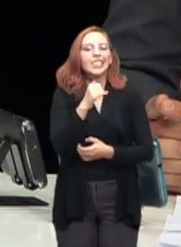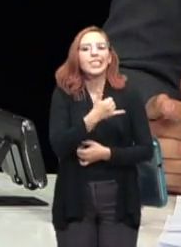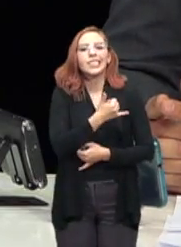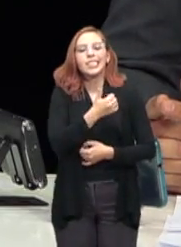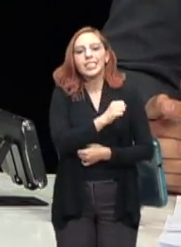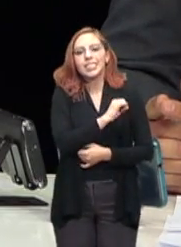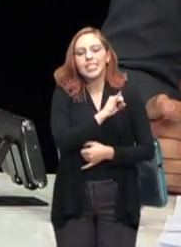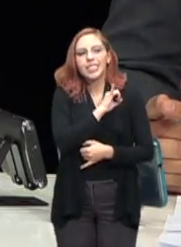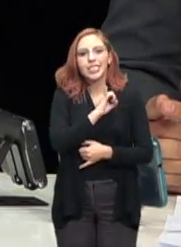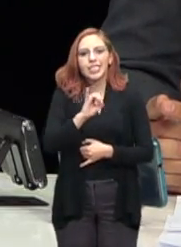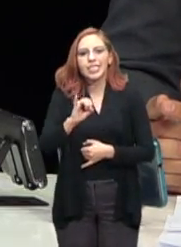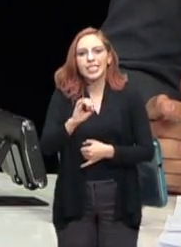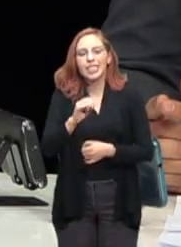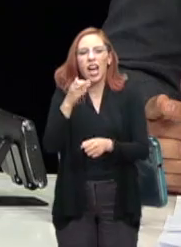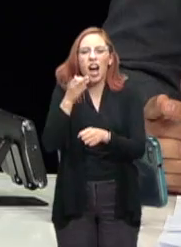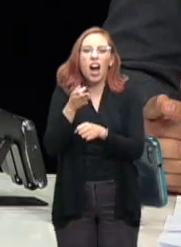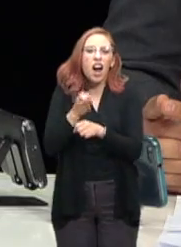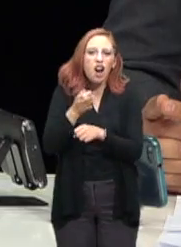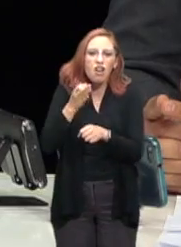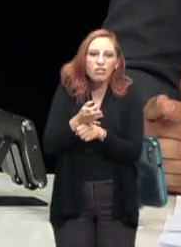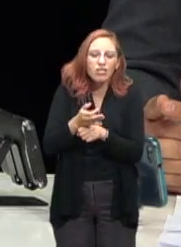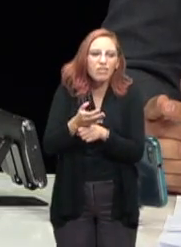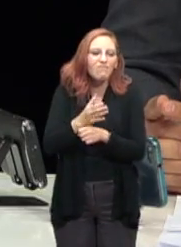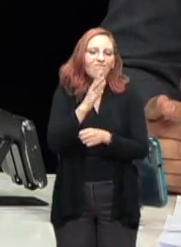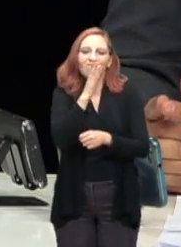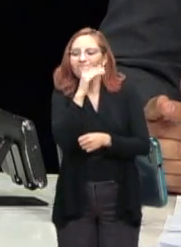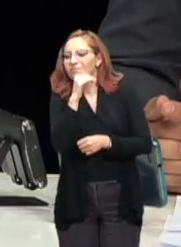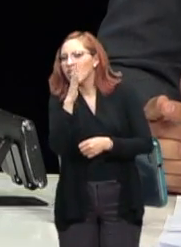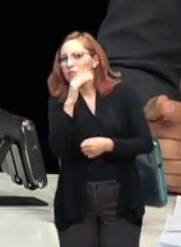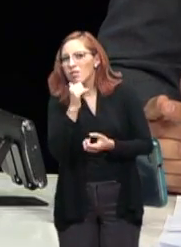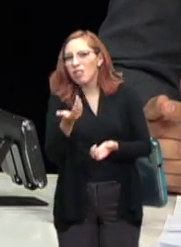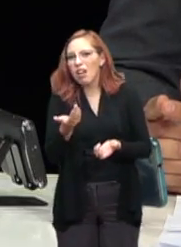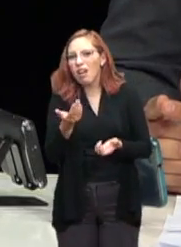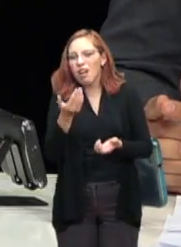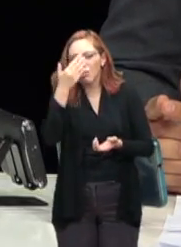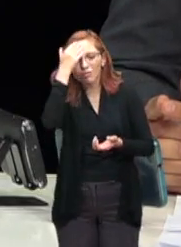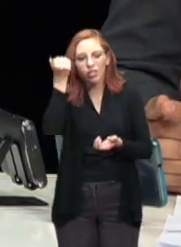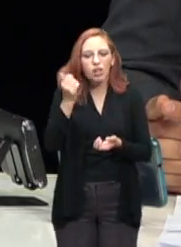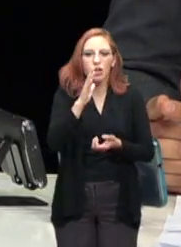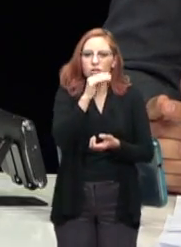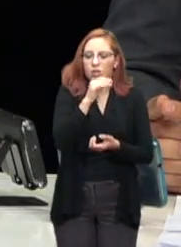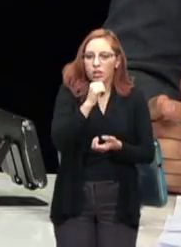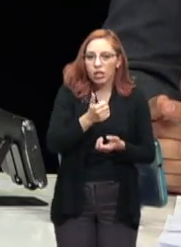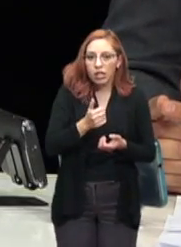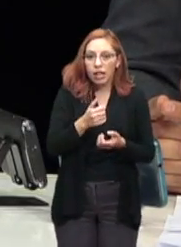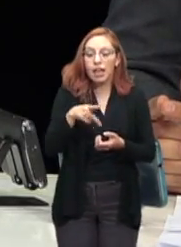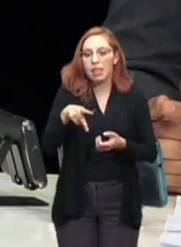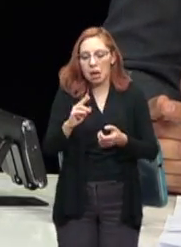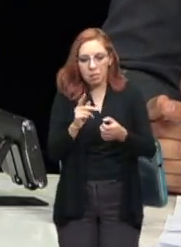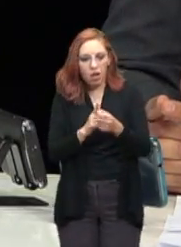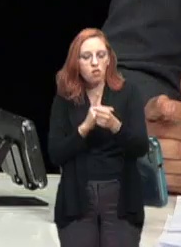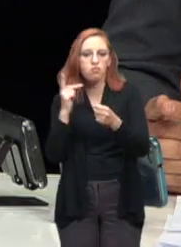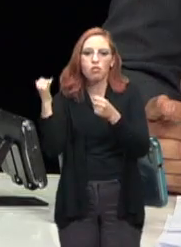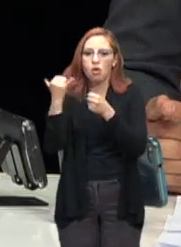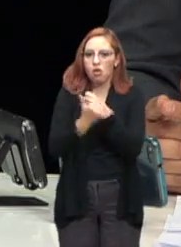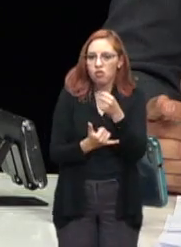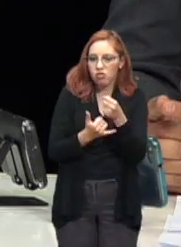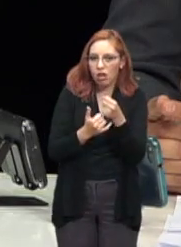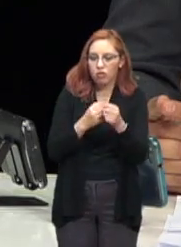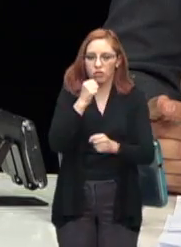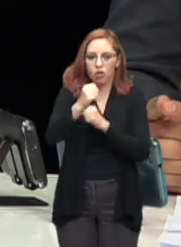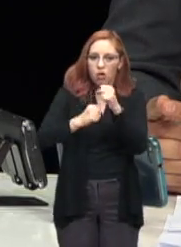alcanzamos porque tenemos otras cosas. Entonces, a lo mejor no se va a poder. Igual, proyectos multianuales como de algunas